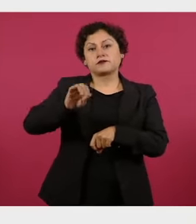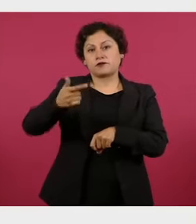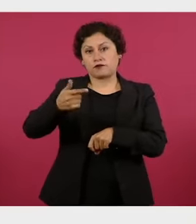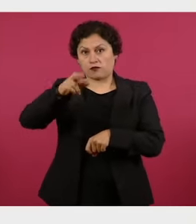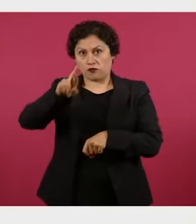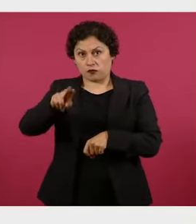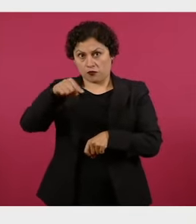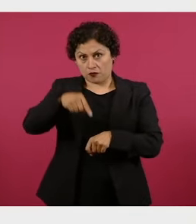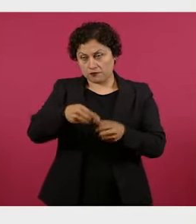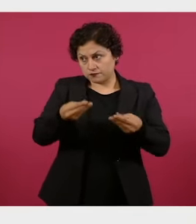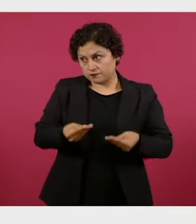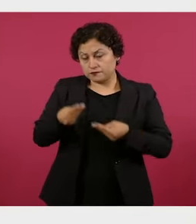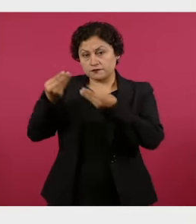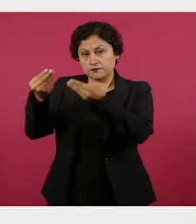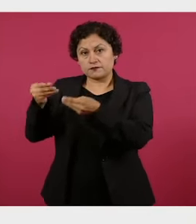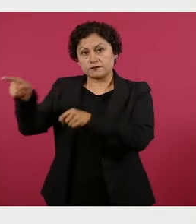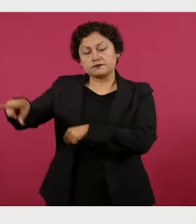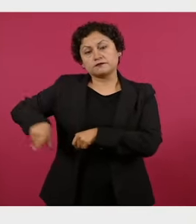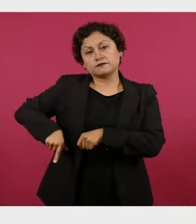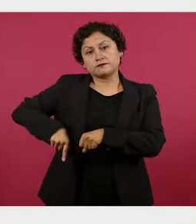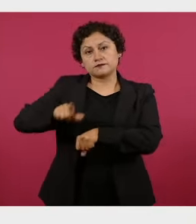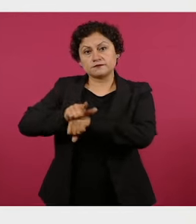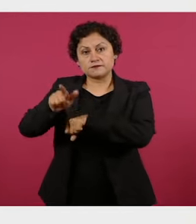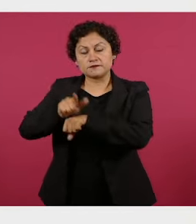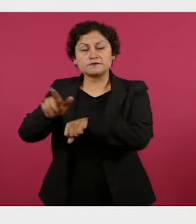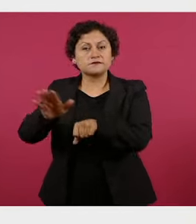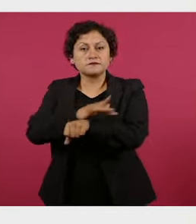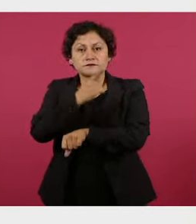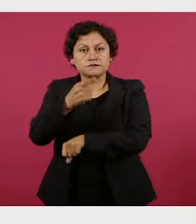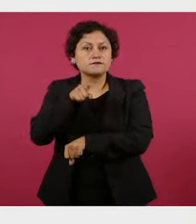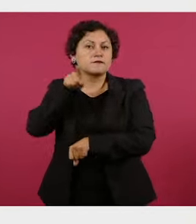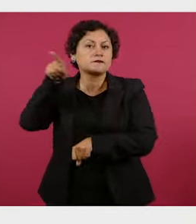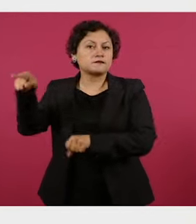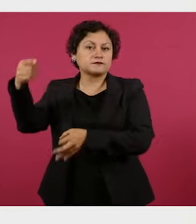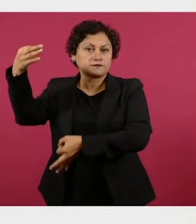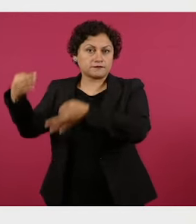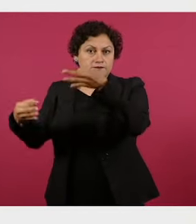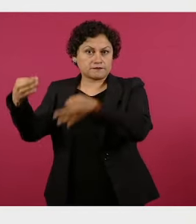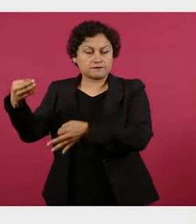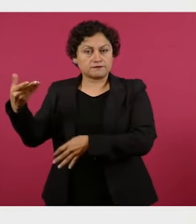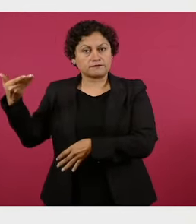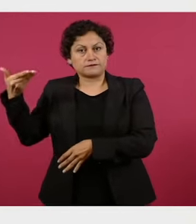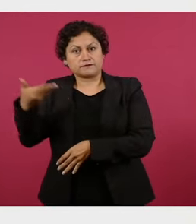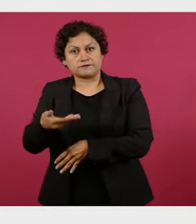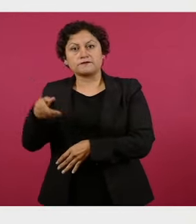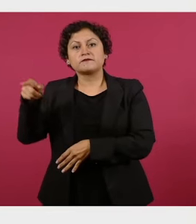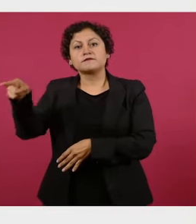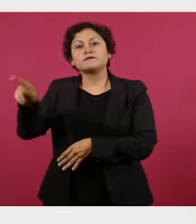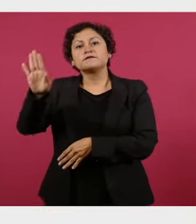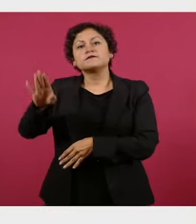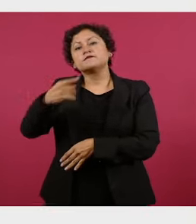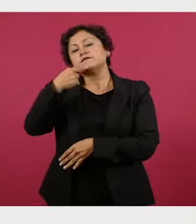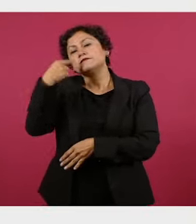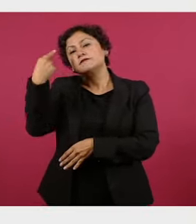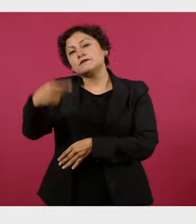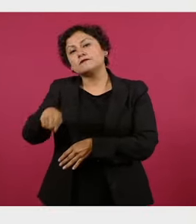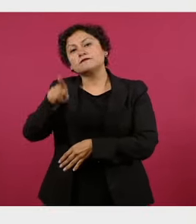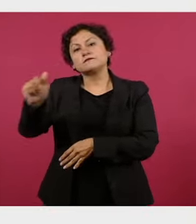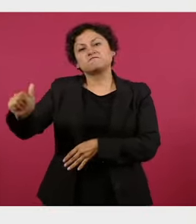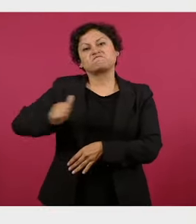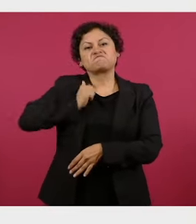al gobierno de Guatemala, ya que es requerido por un juzgado de ese país por los delitos de abuso de autoridad,